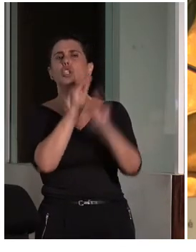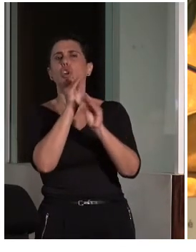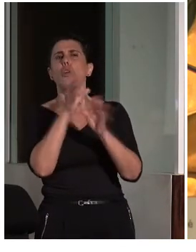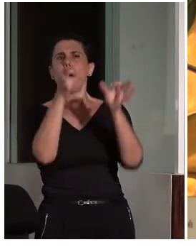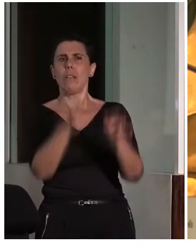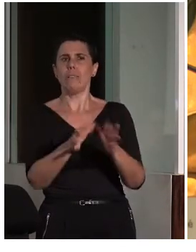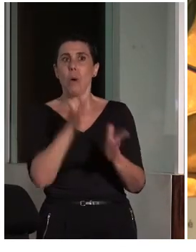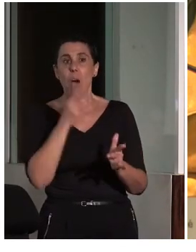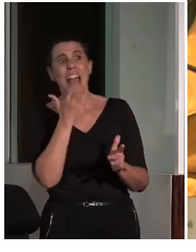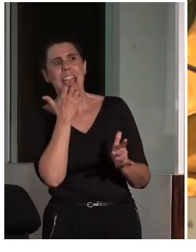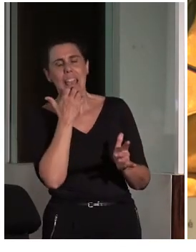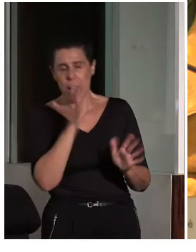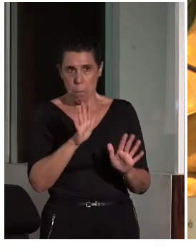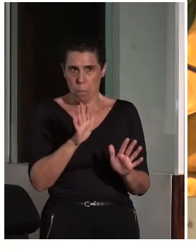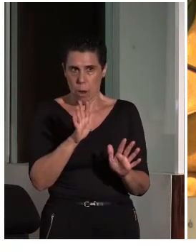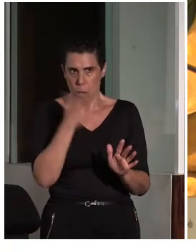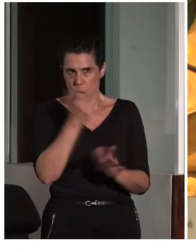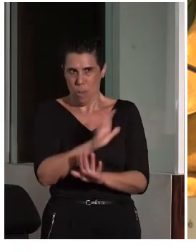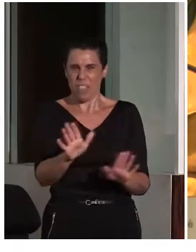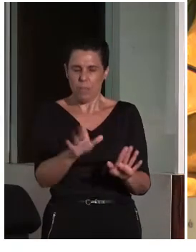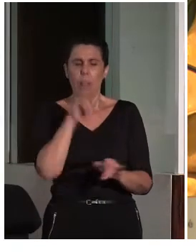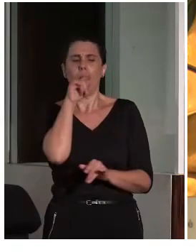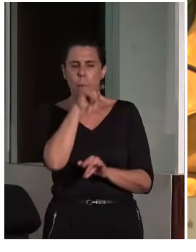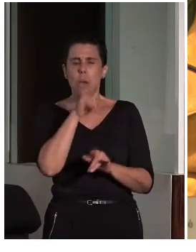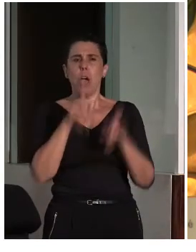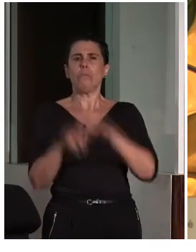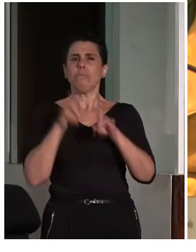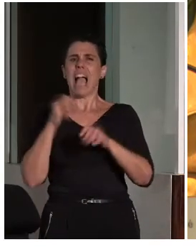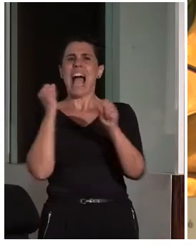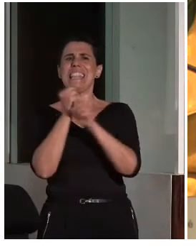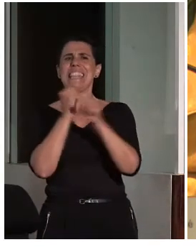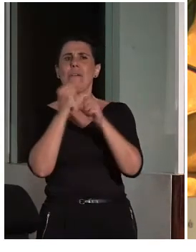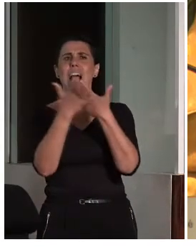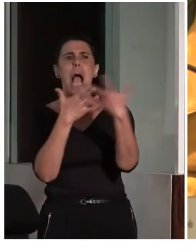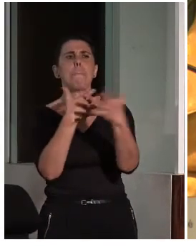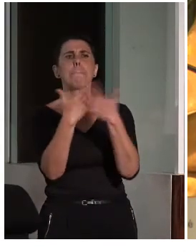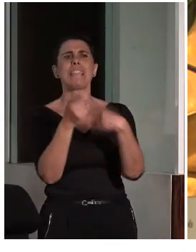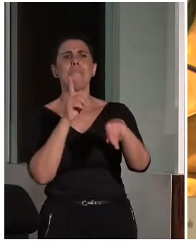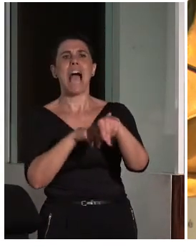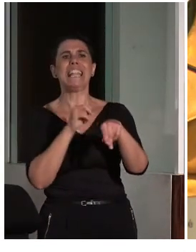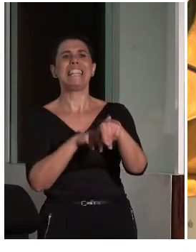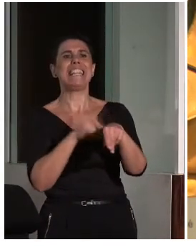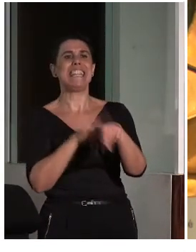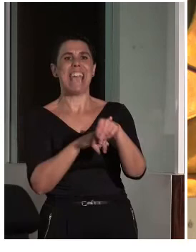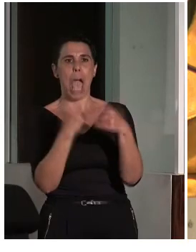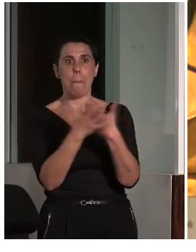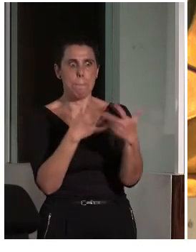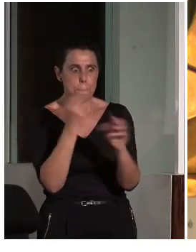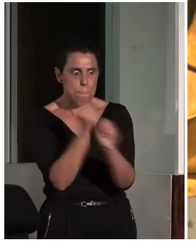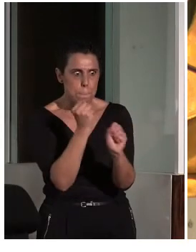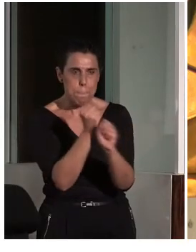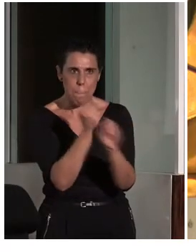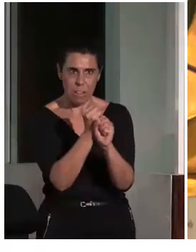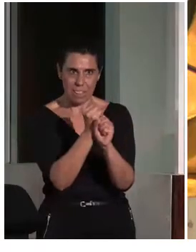ejemplos, pero eso lo resolvería muy bien, ¿no? Entonces, claro, ¿por qué? Porque es muy complejo. Es decir, el tema de